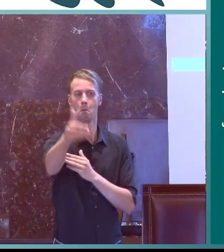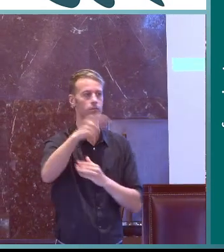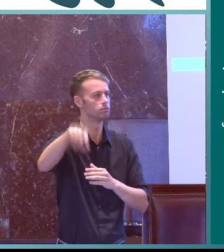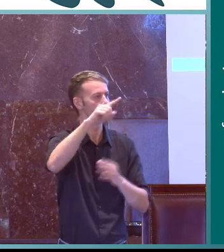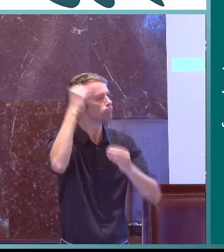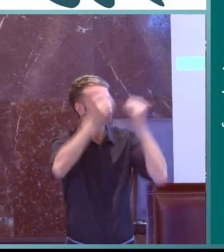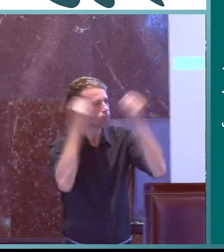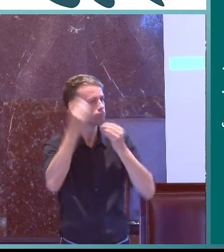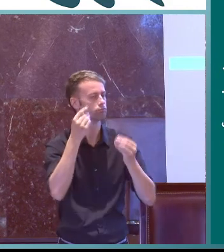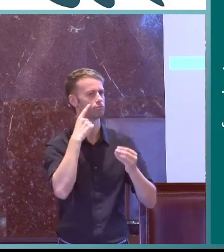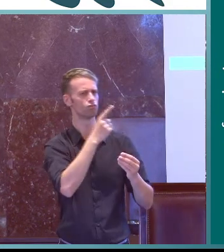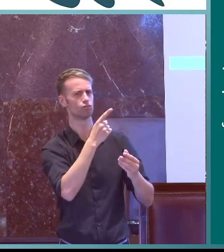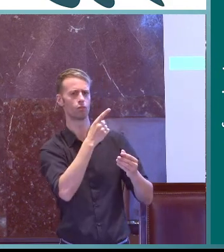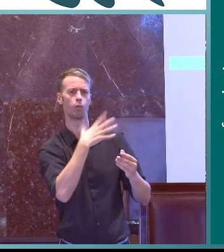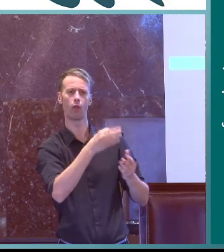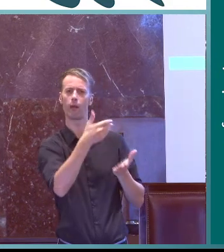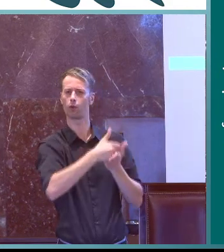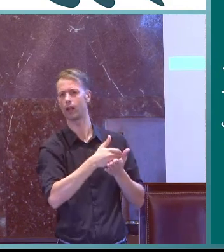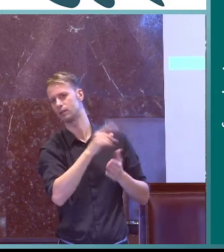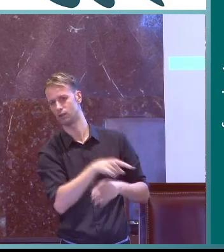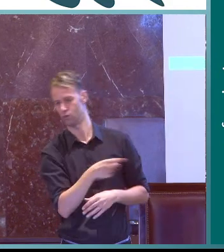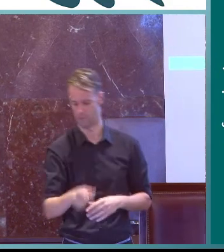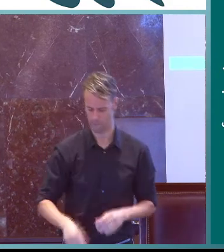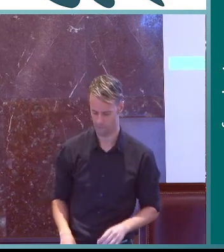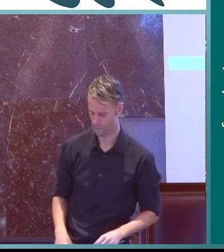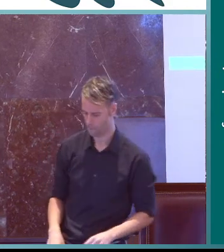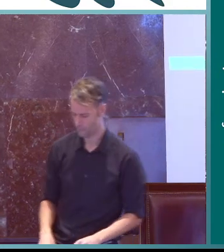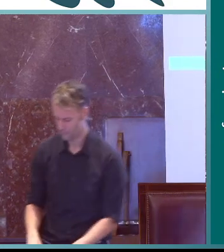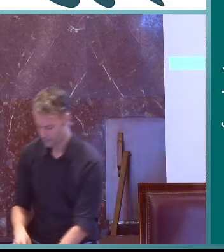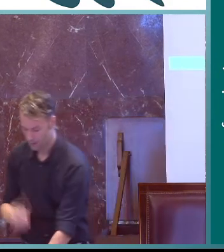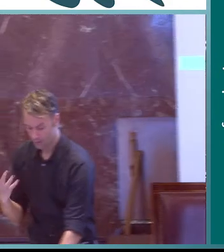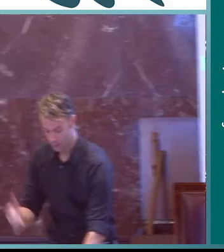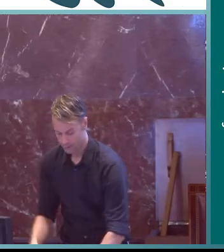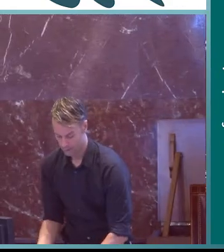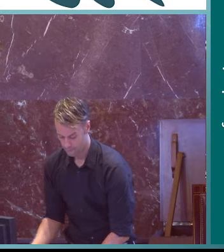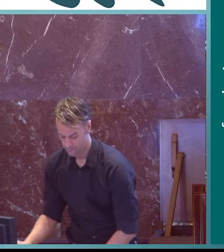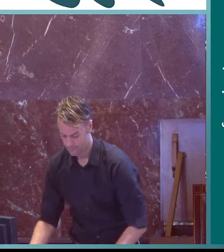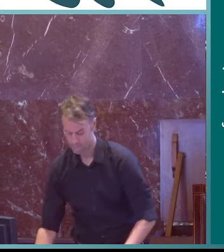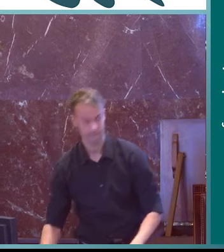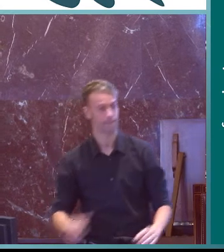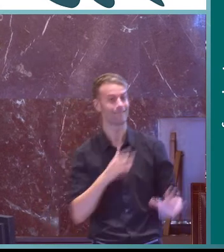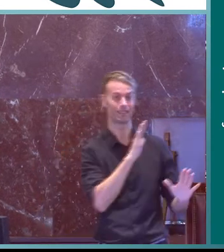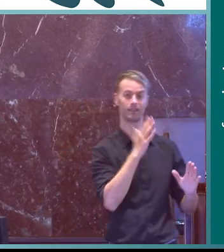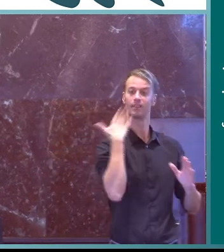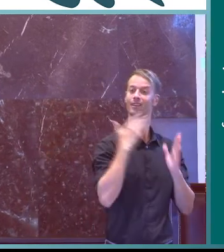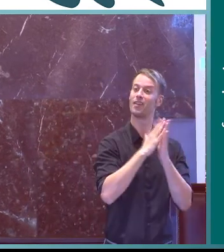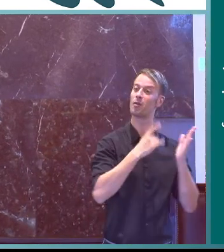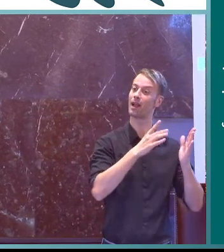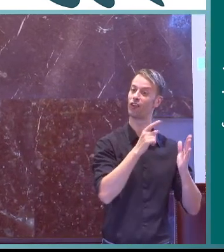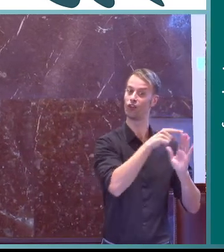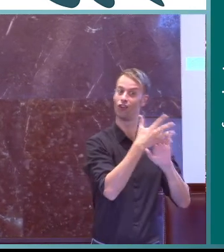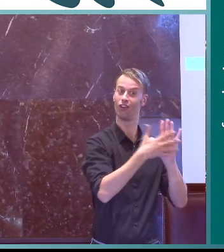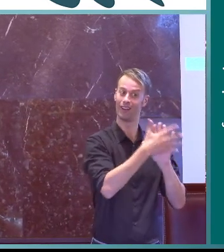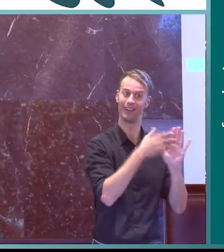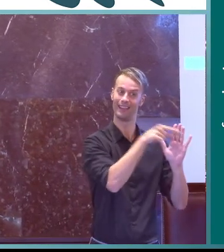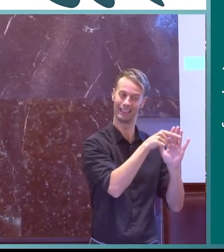propongo aquí en este Congreso y es que en adelante a lo mejor esto que os he hablado este nuevo concepto sirva para que todos podamos